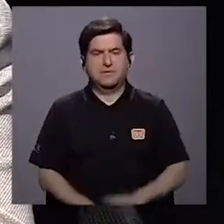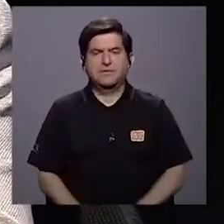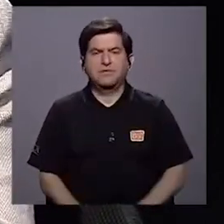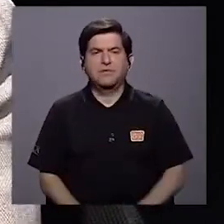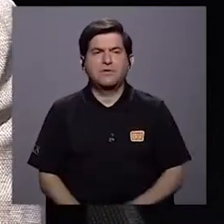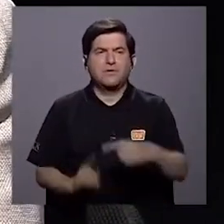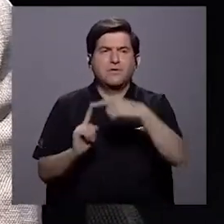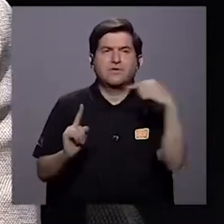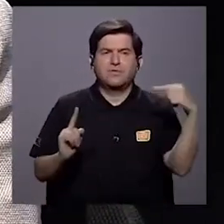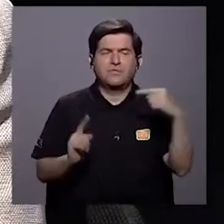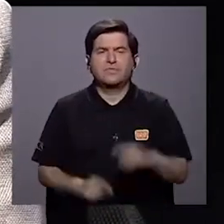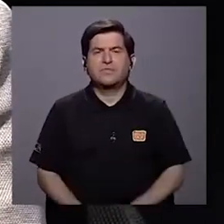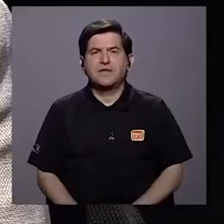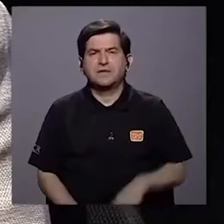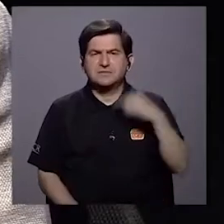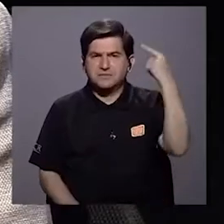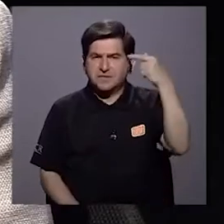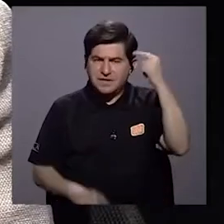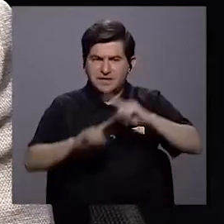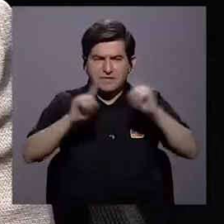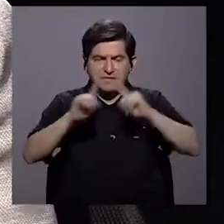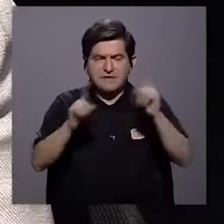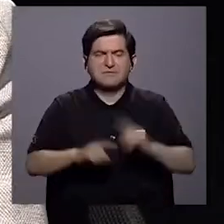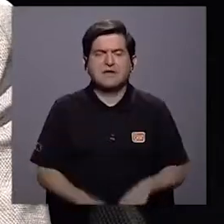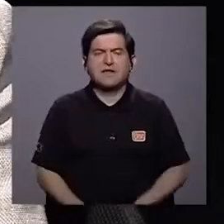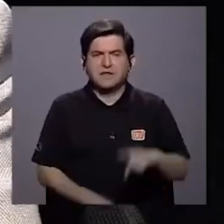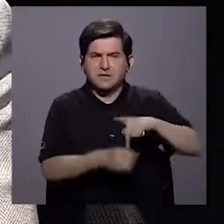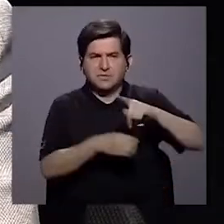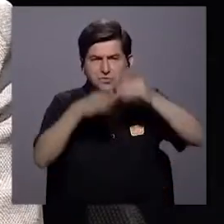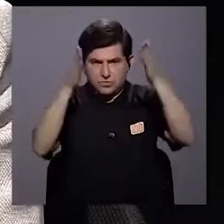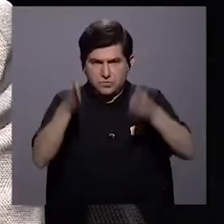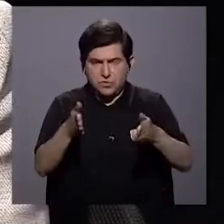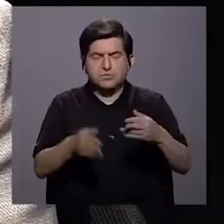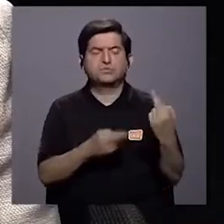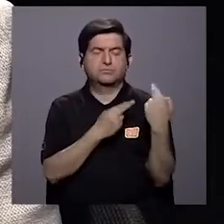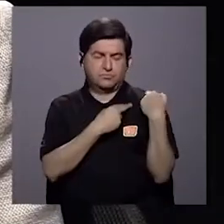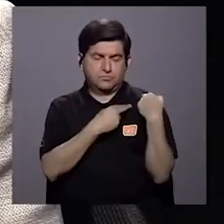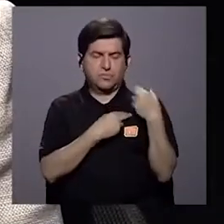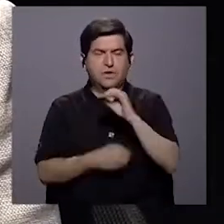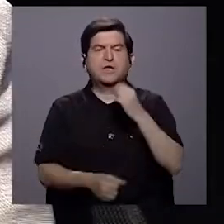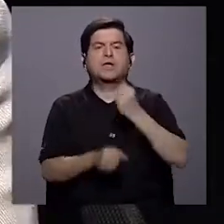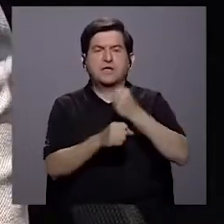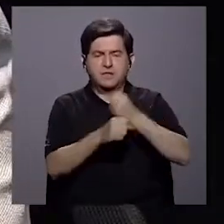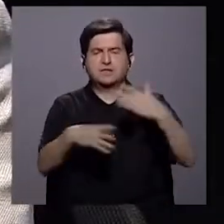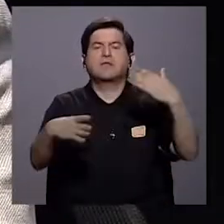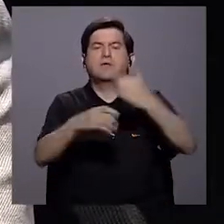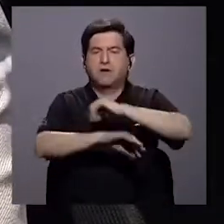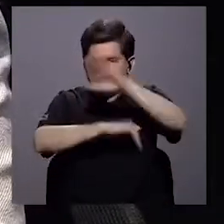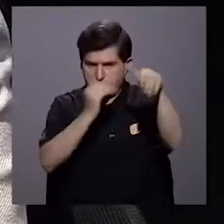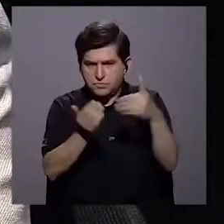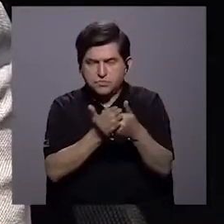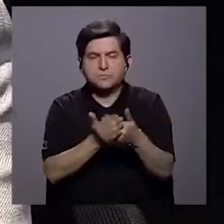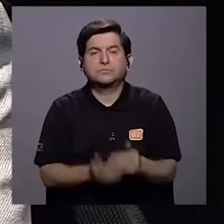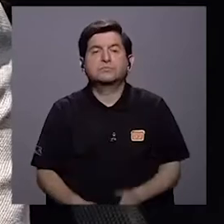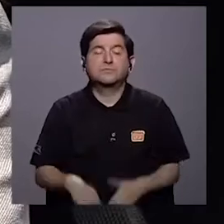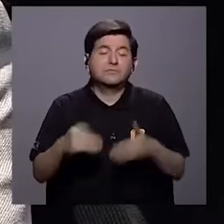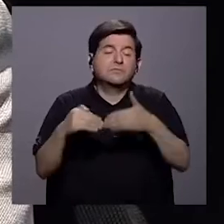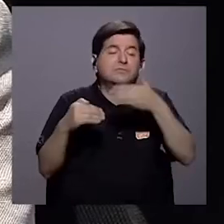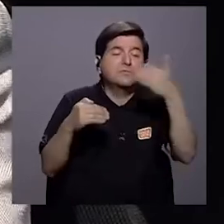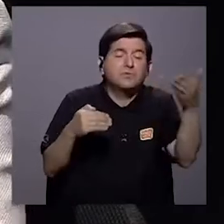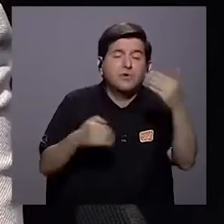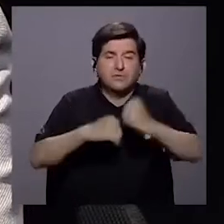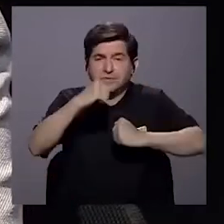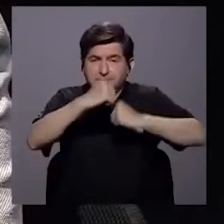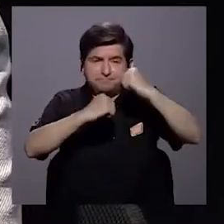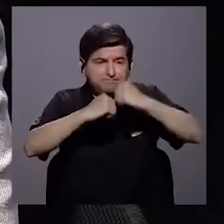desde el Estado distintos actores de responsabilidad y tenemos, por supuesto, también tareas que emprender. ¿Por qué? Porque hay factores que